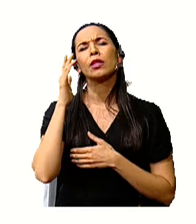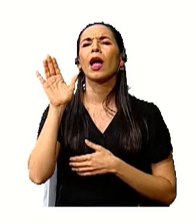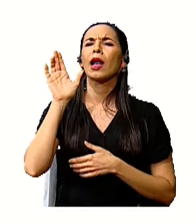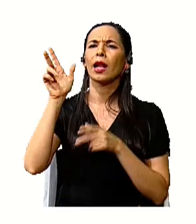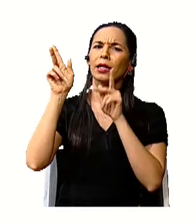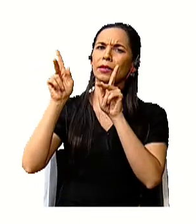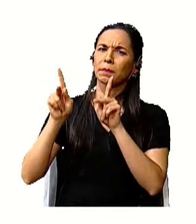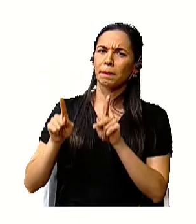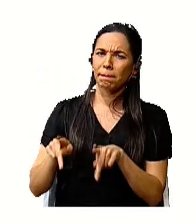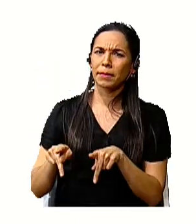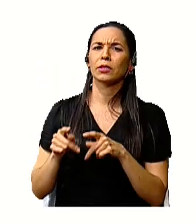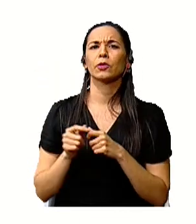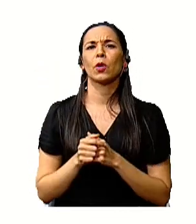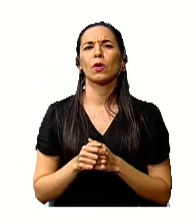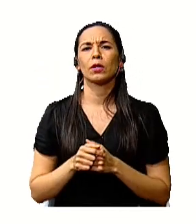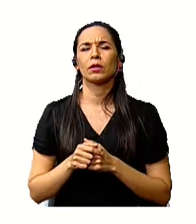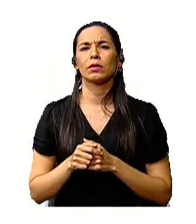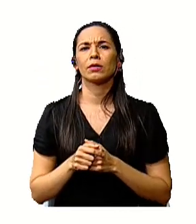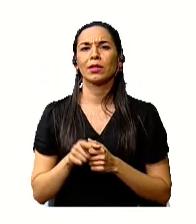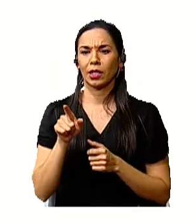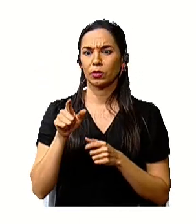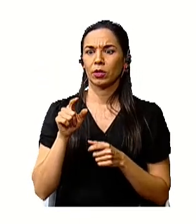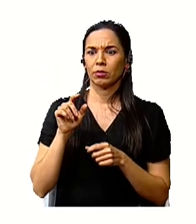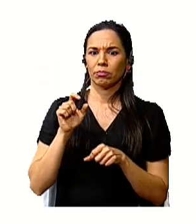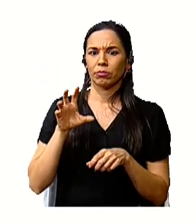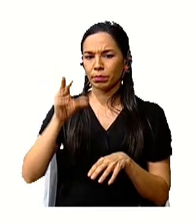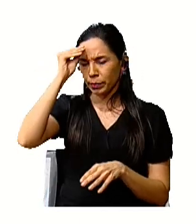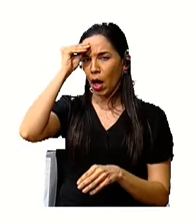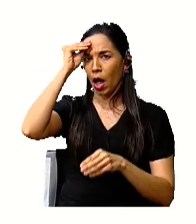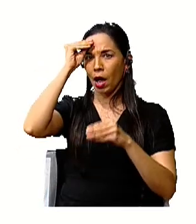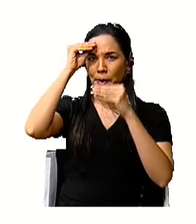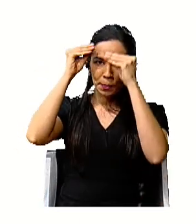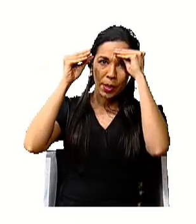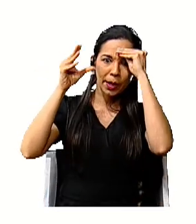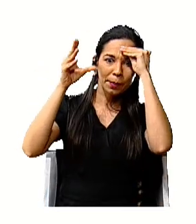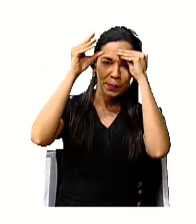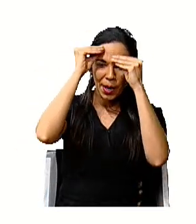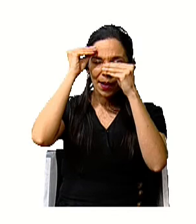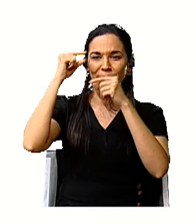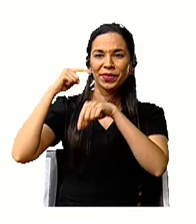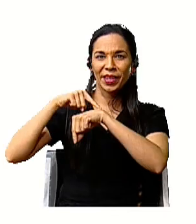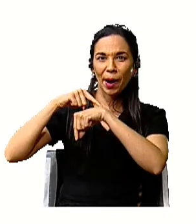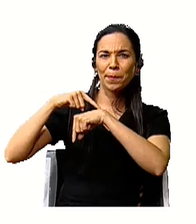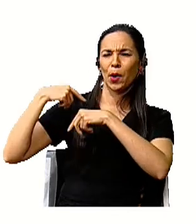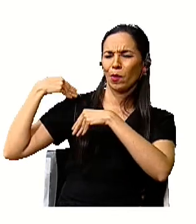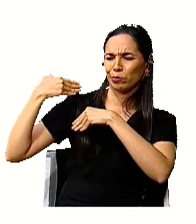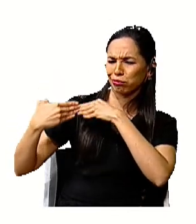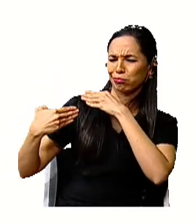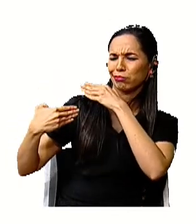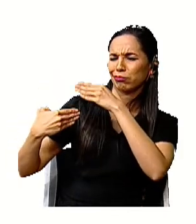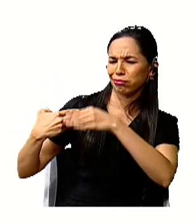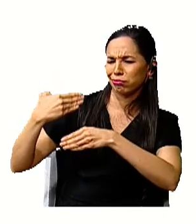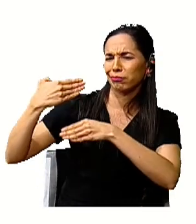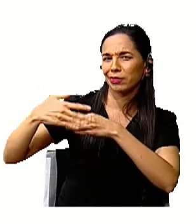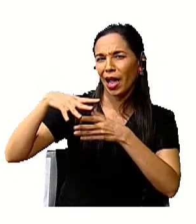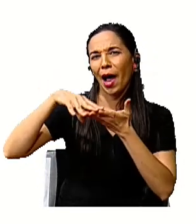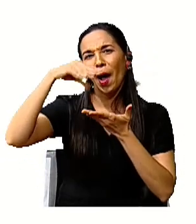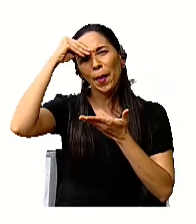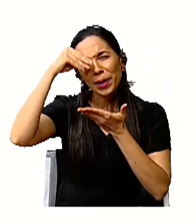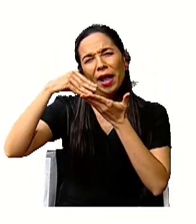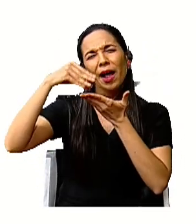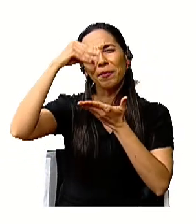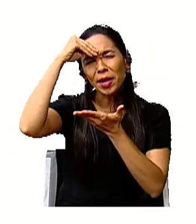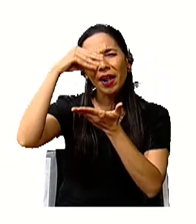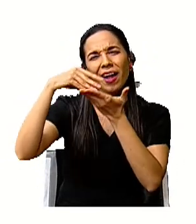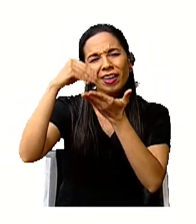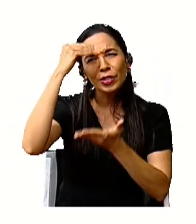personas van construyendo con el paso del tiempo. Entonces, esos conocimientos